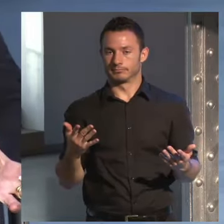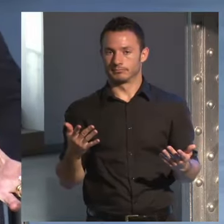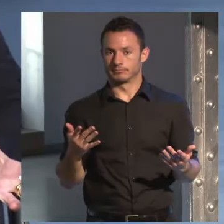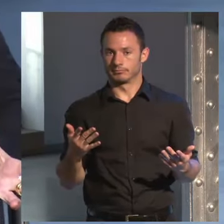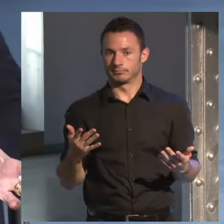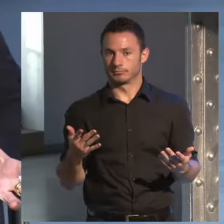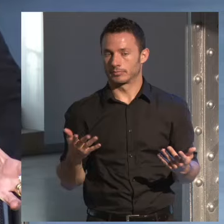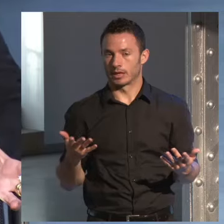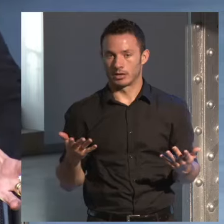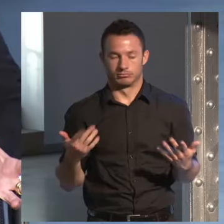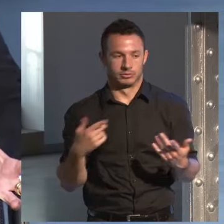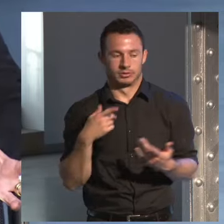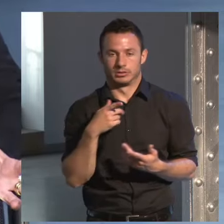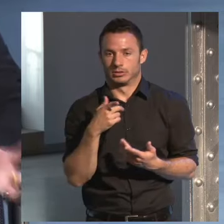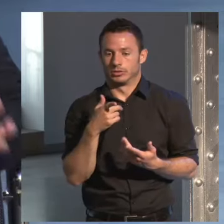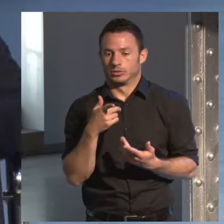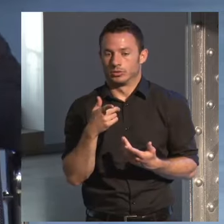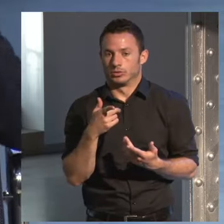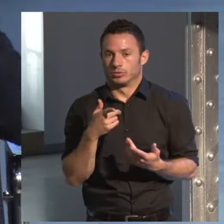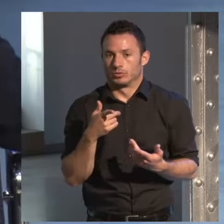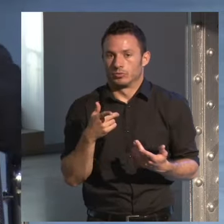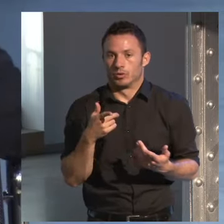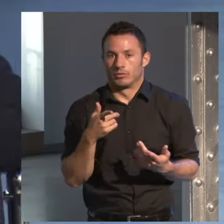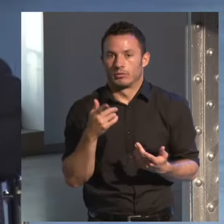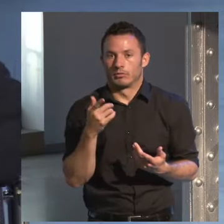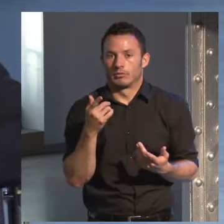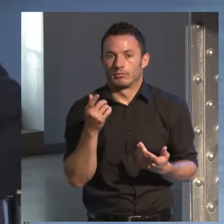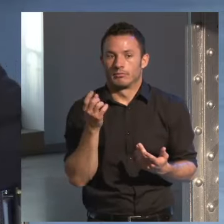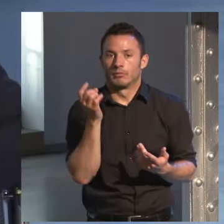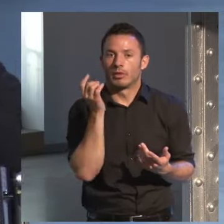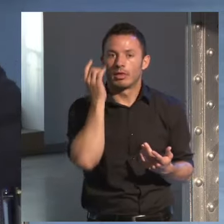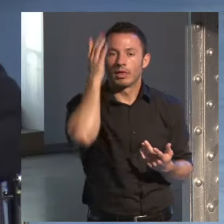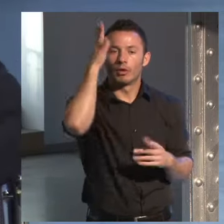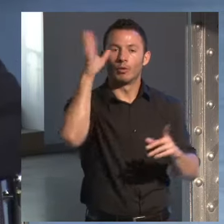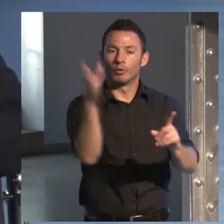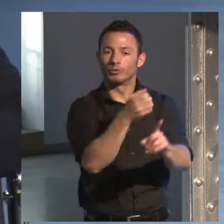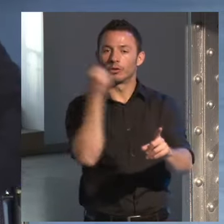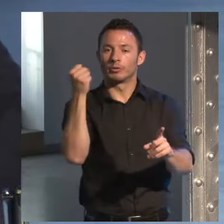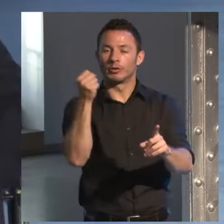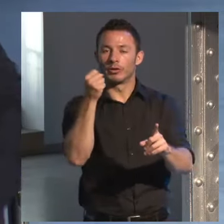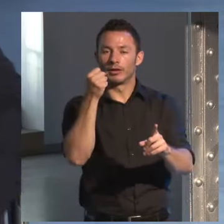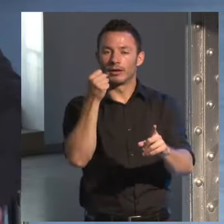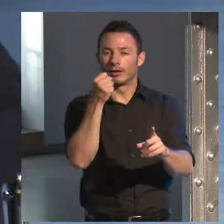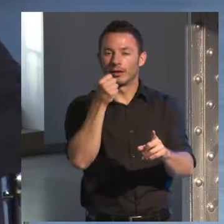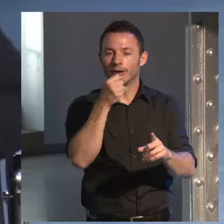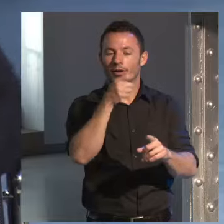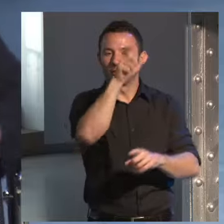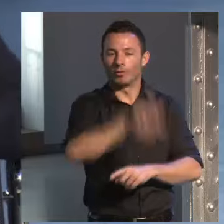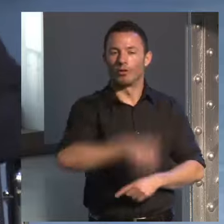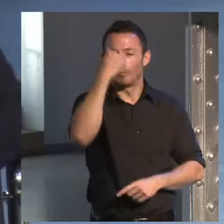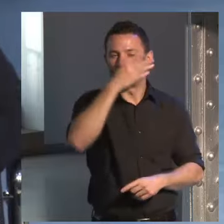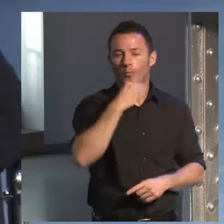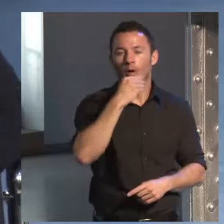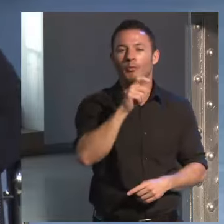la especie de de ideales un poco tópicos femeninos del hombre bello el